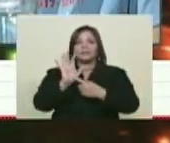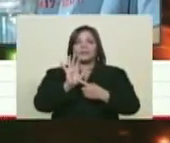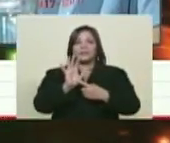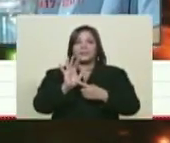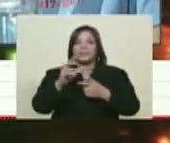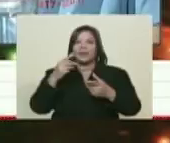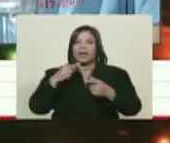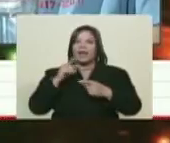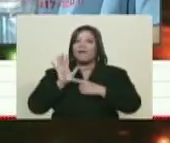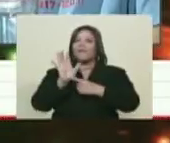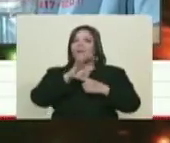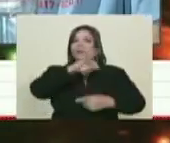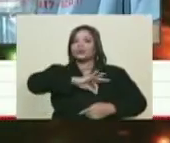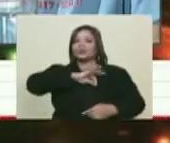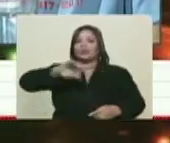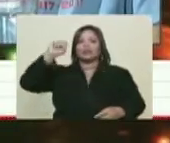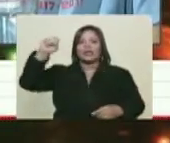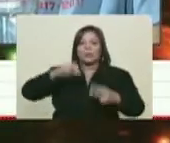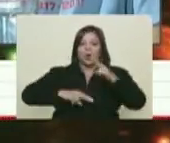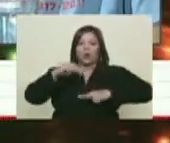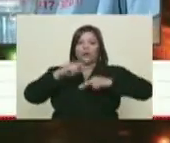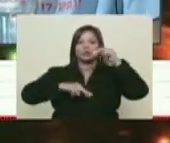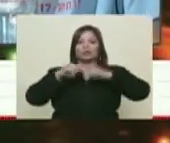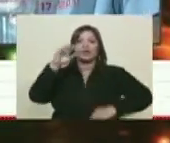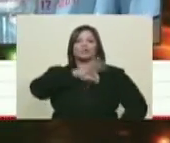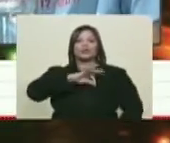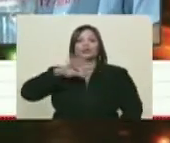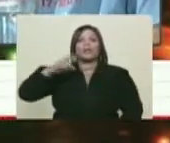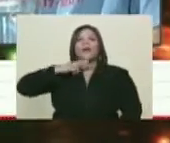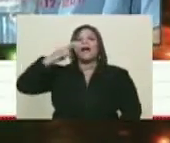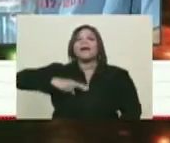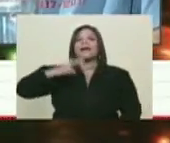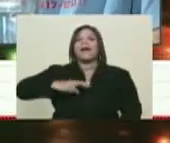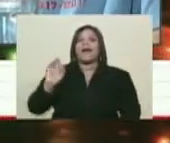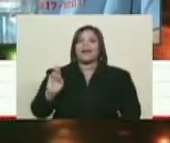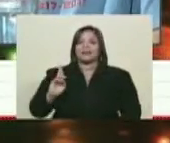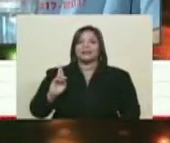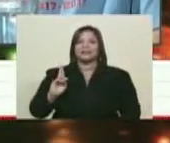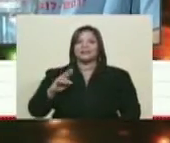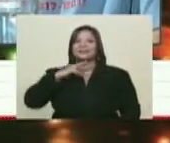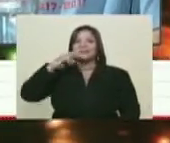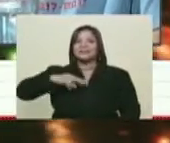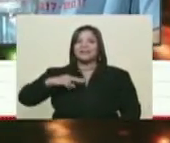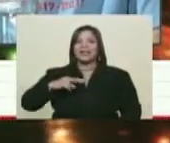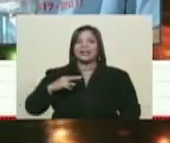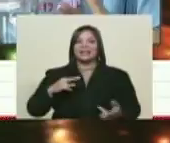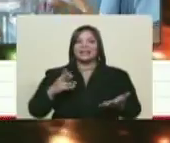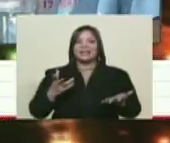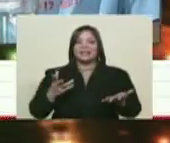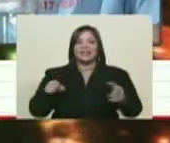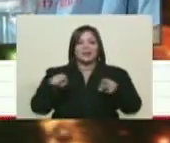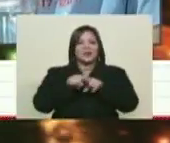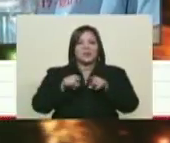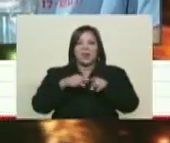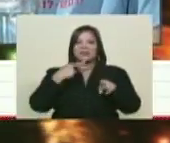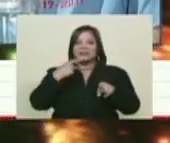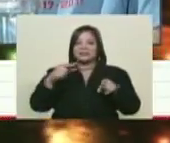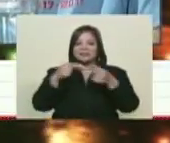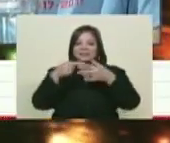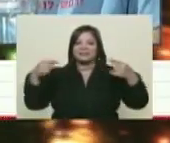tenemos expresiones del socialismo y la construcción del socialismo real, como se denominó, se denomina, pues,